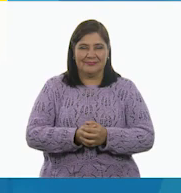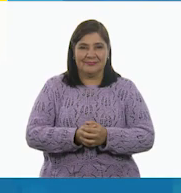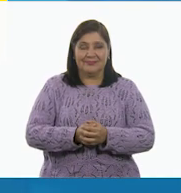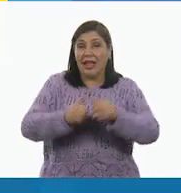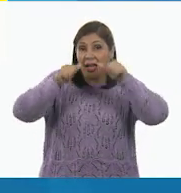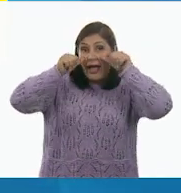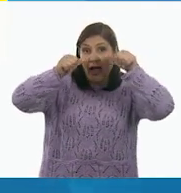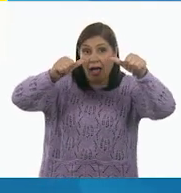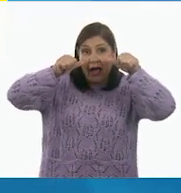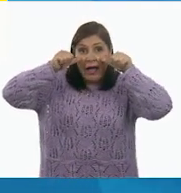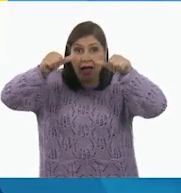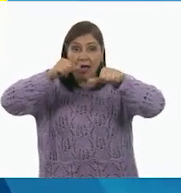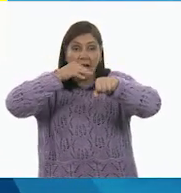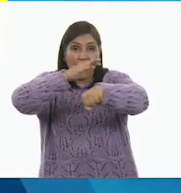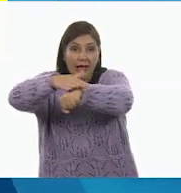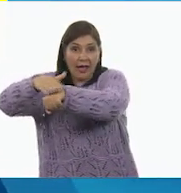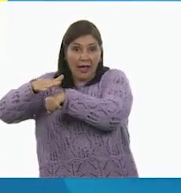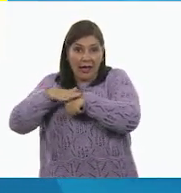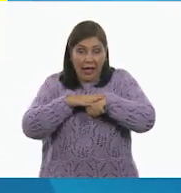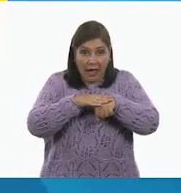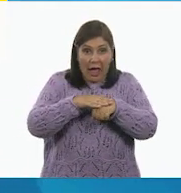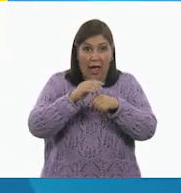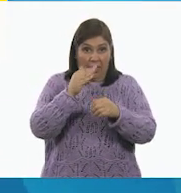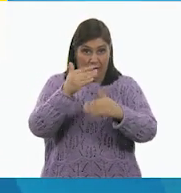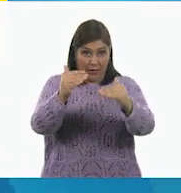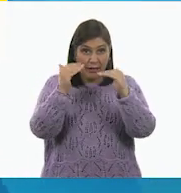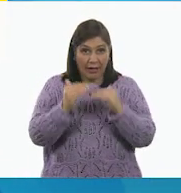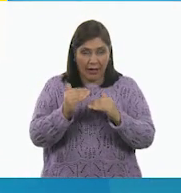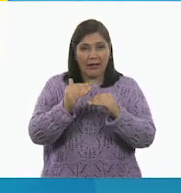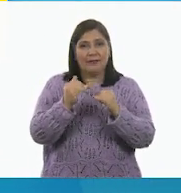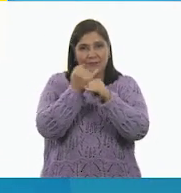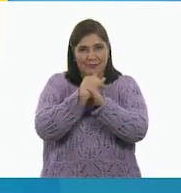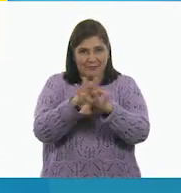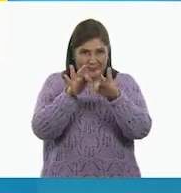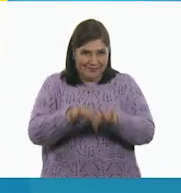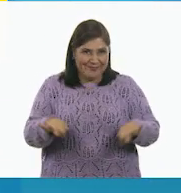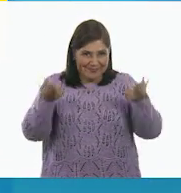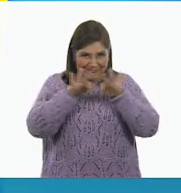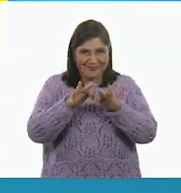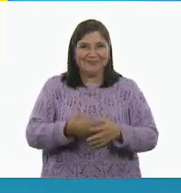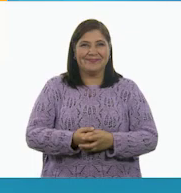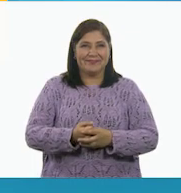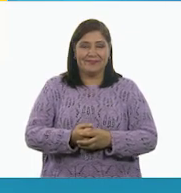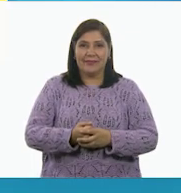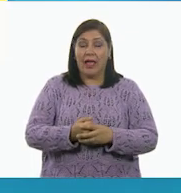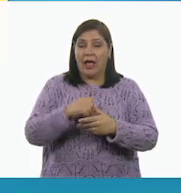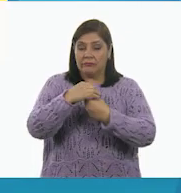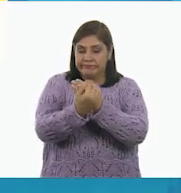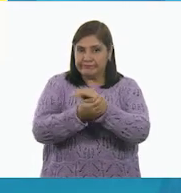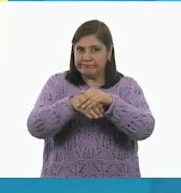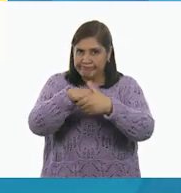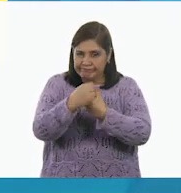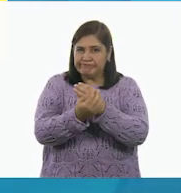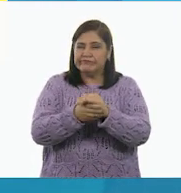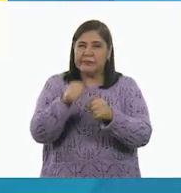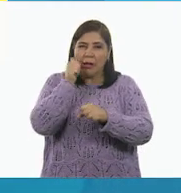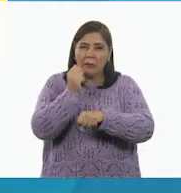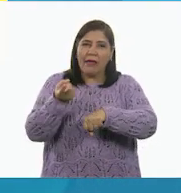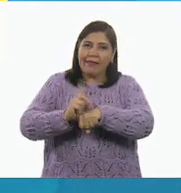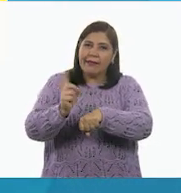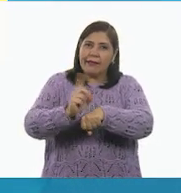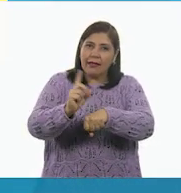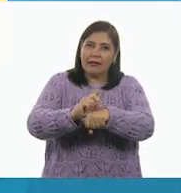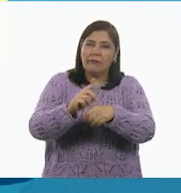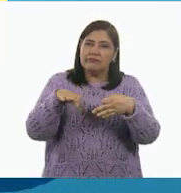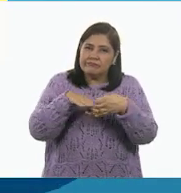¡Atención! ¡Atención! ¡A continuación, información importante! Lavarnos las manos varias veces al